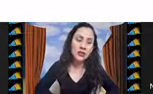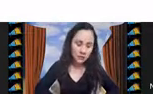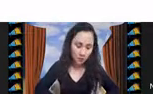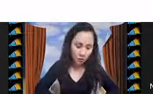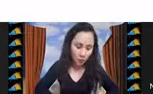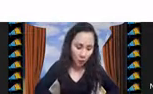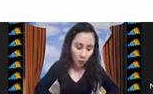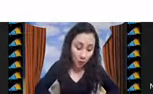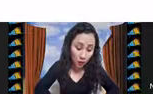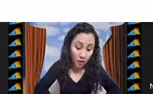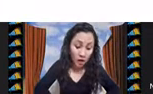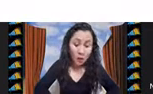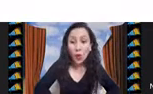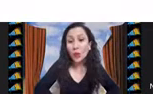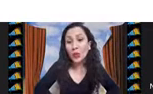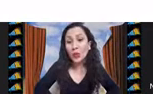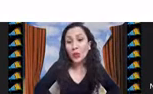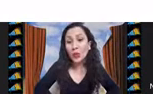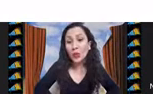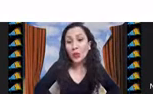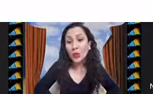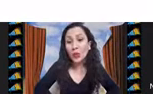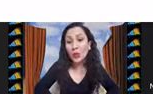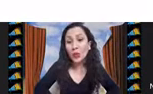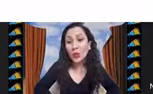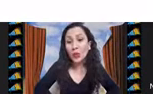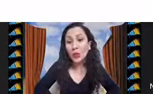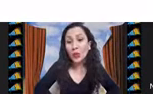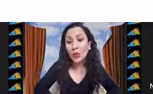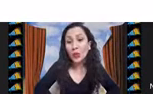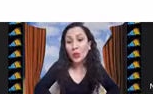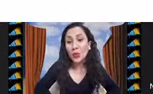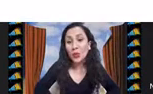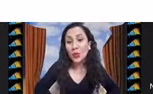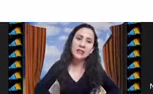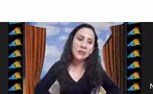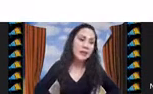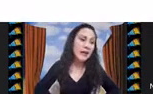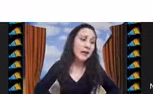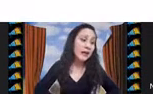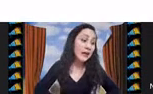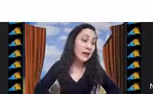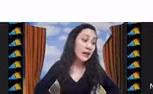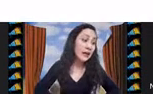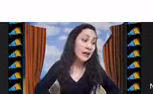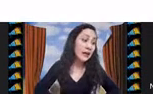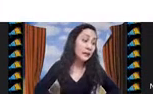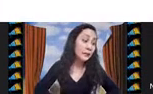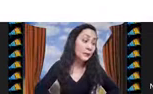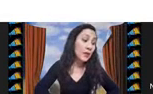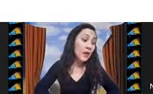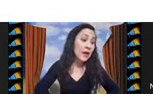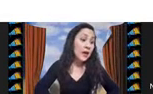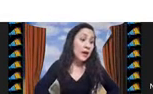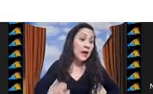métodos que son como muy populares en el área de optimización, que son los que se inspiran en